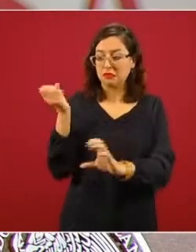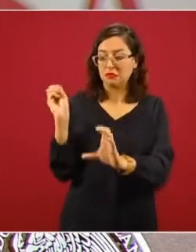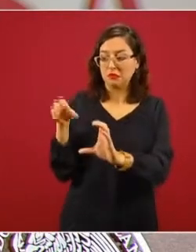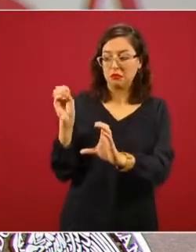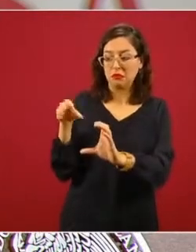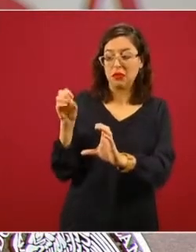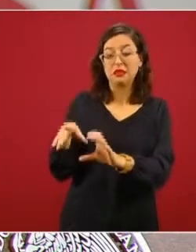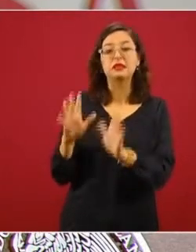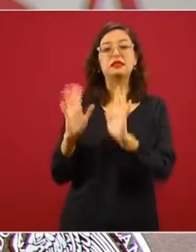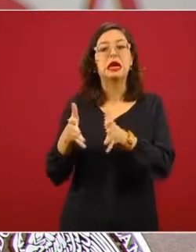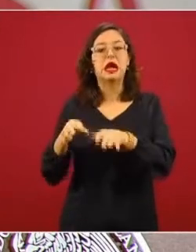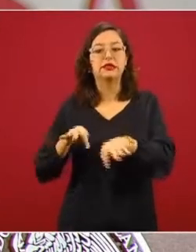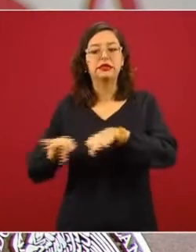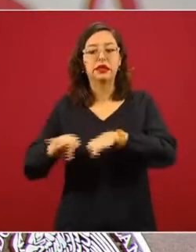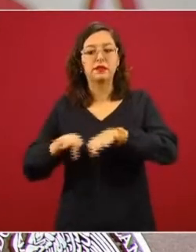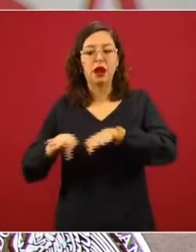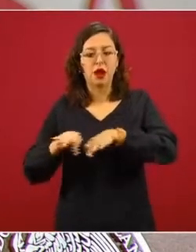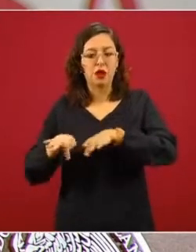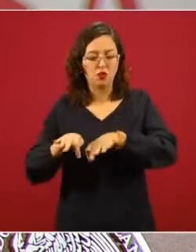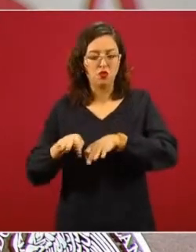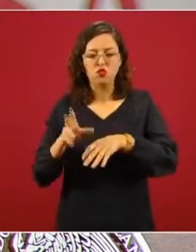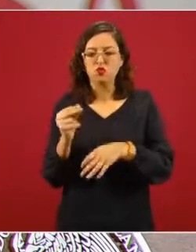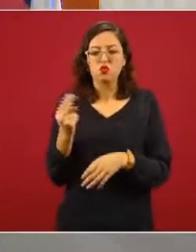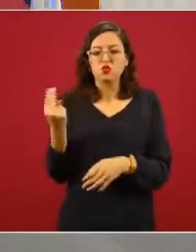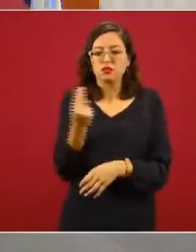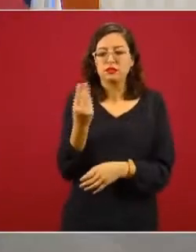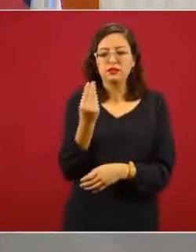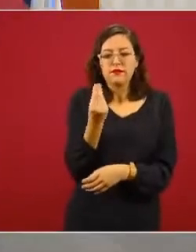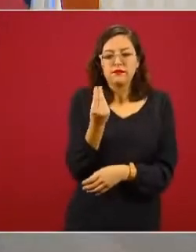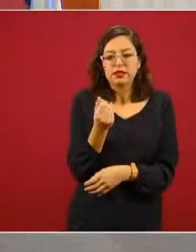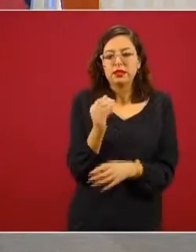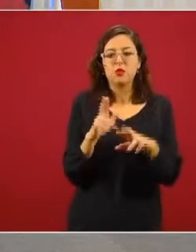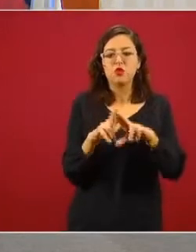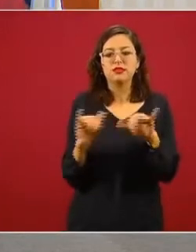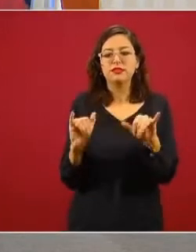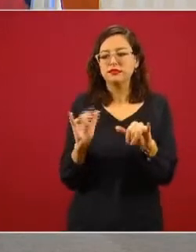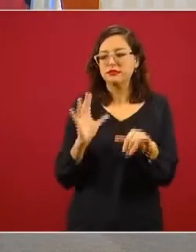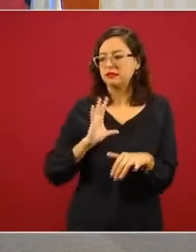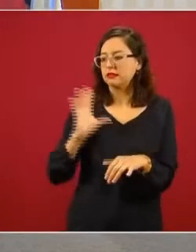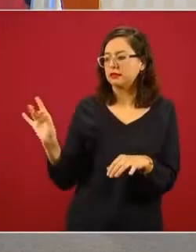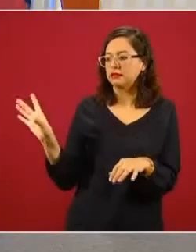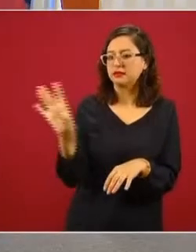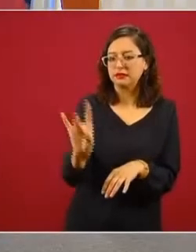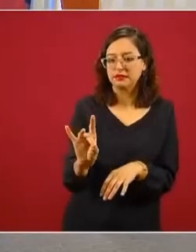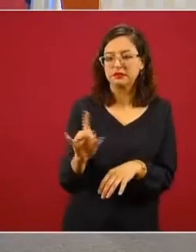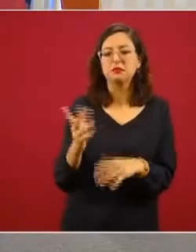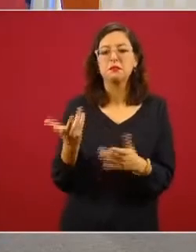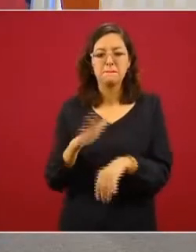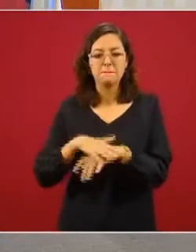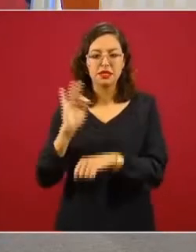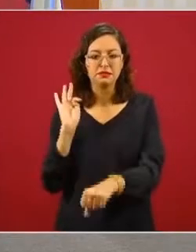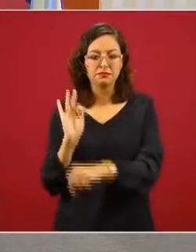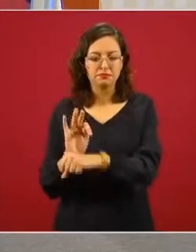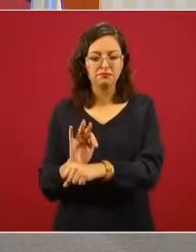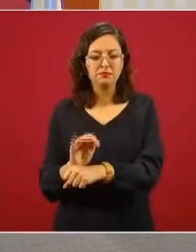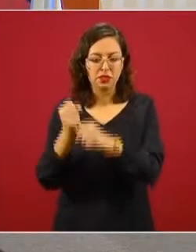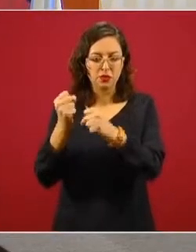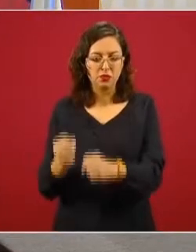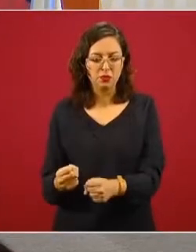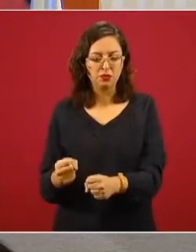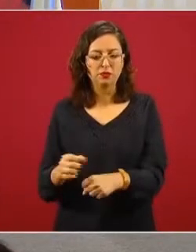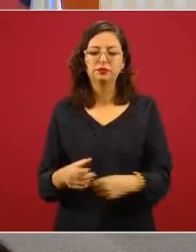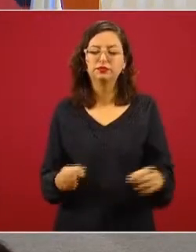manera directa sin que ningún intermediario esté y eso también le dará mayor seguridad para que no tengan que llevar efectivo. La siguiente, por favor.